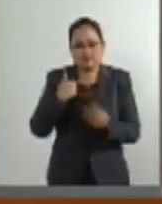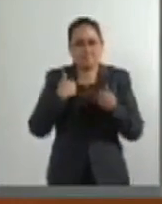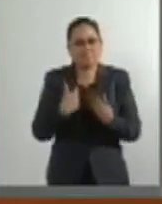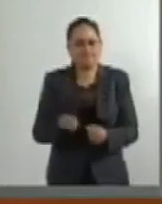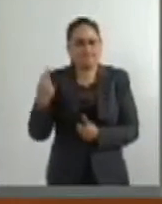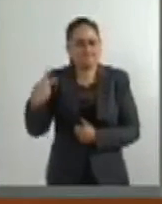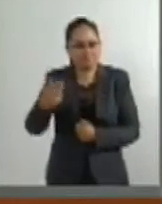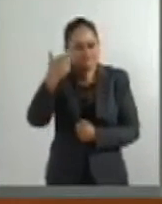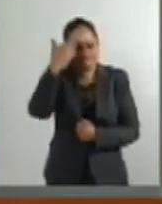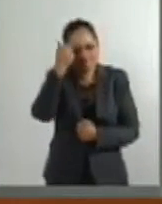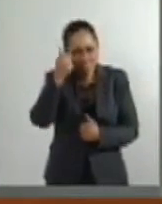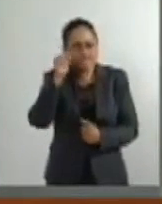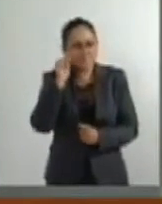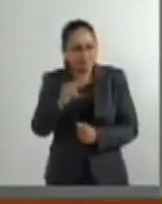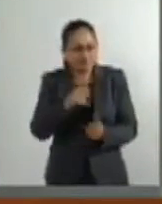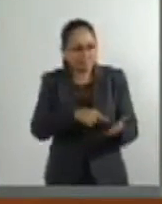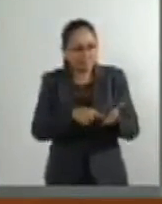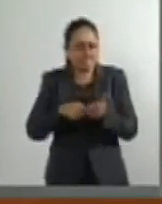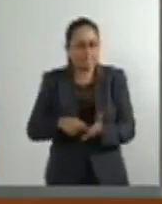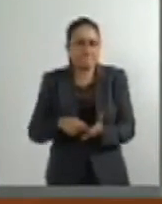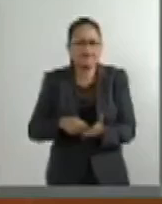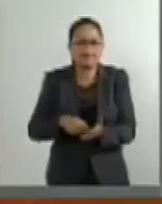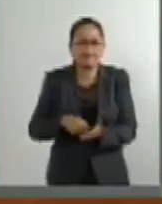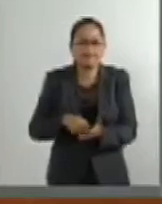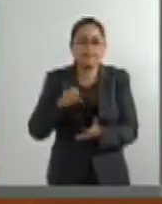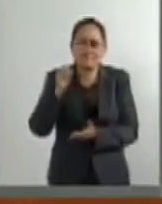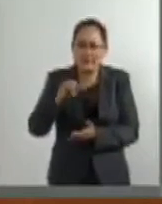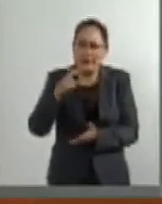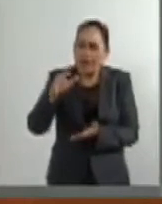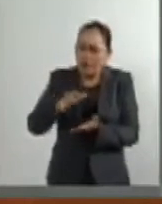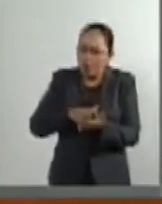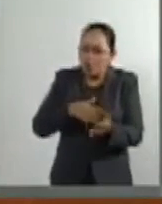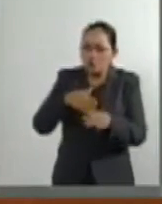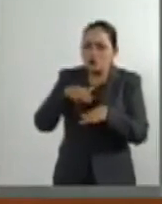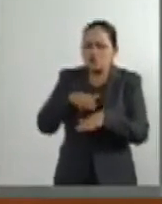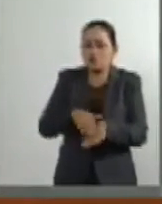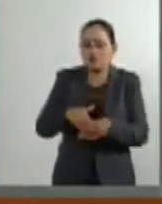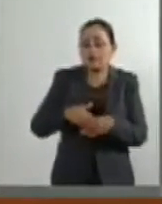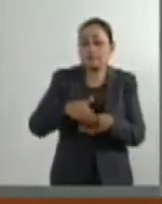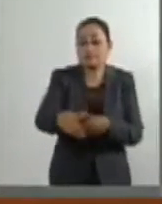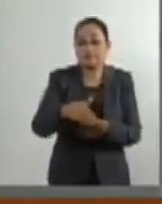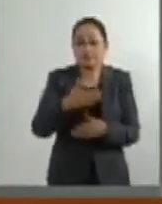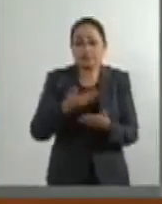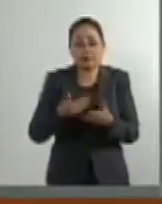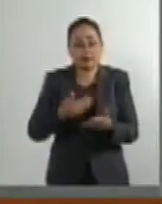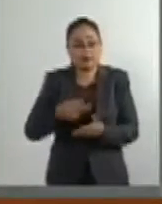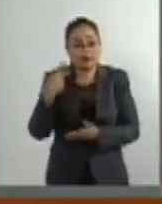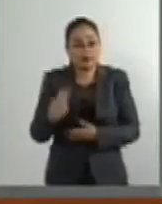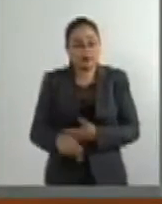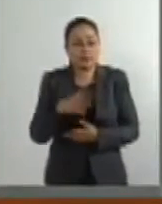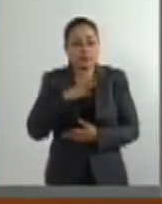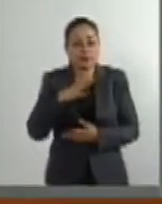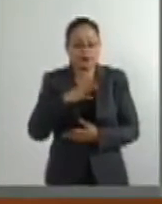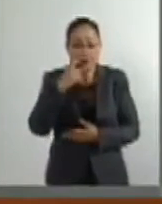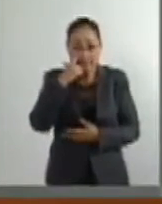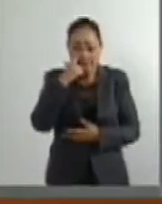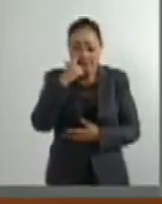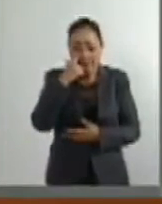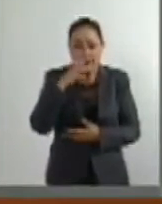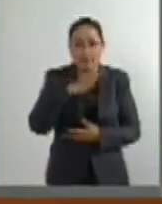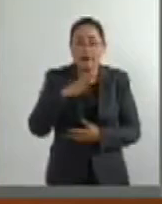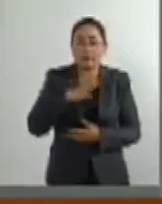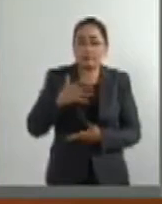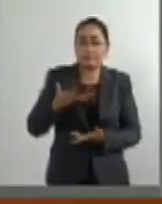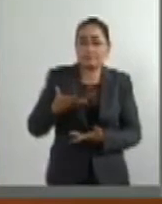motivación de que hubiera ahorros en vista de que no estamos en un año electoral y que había